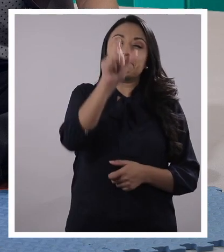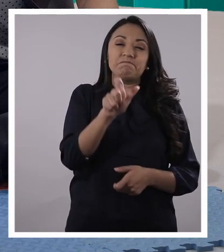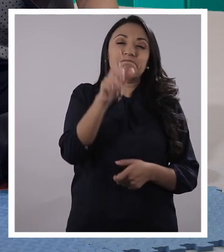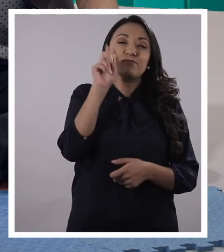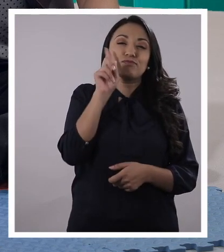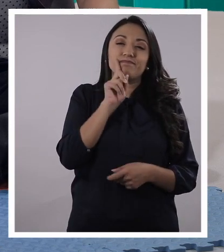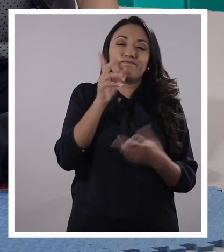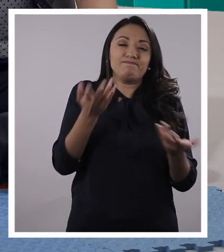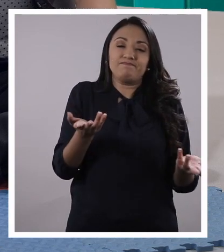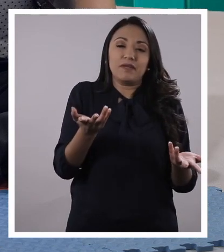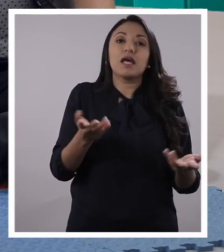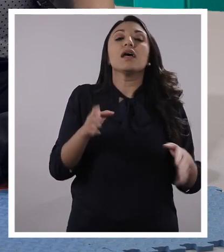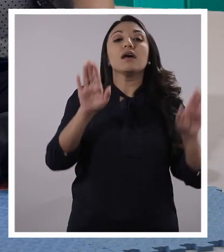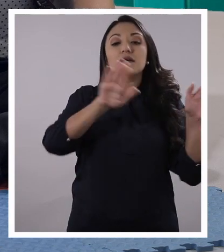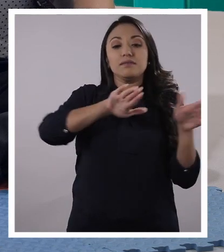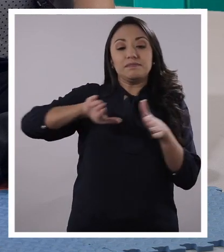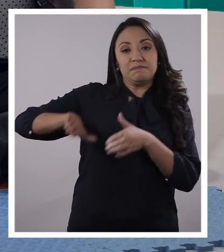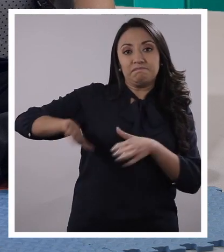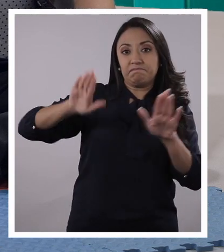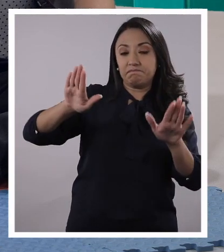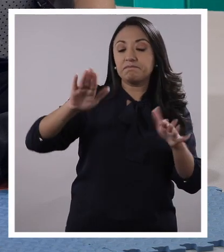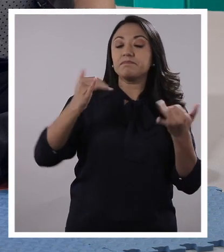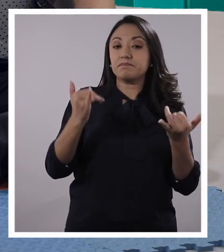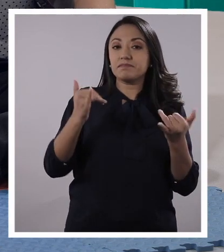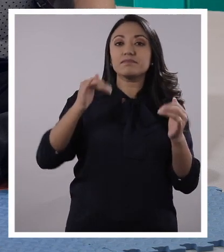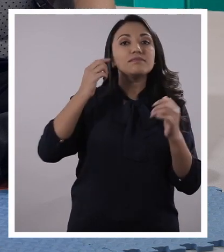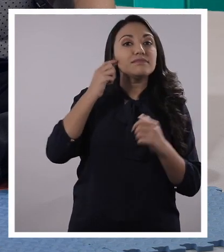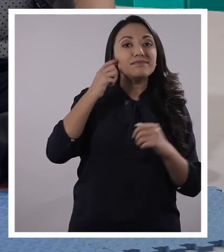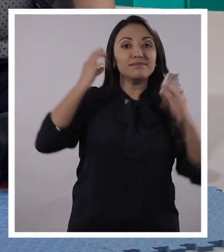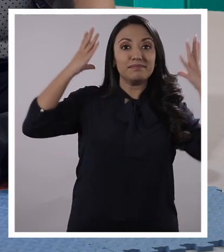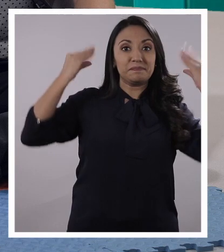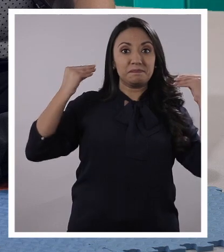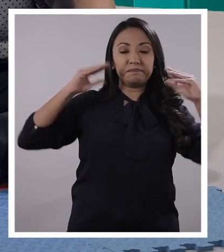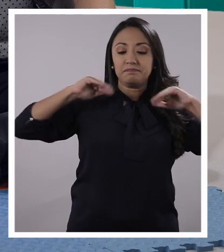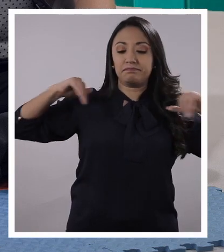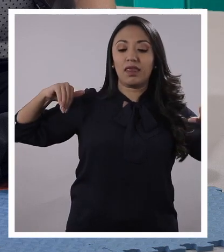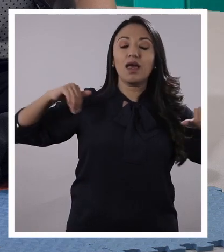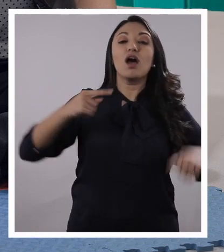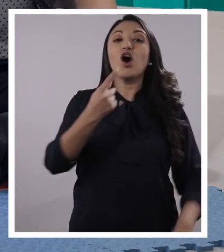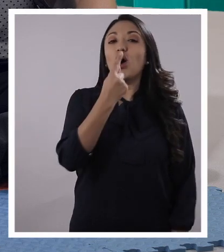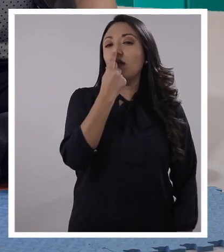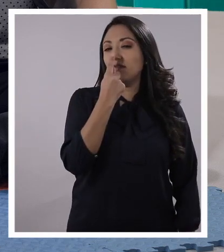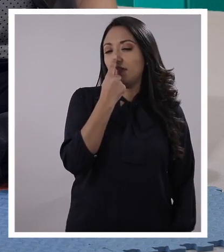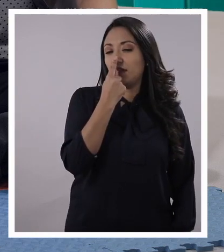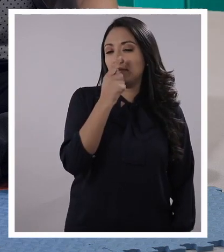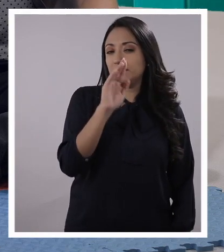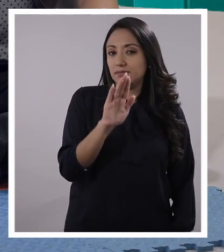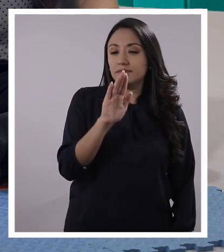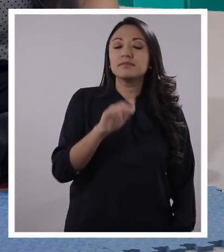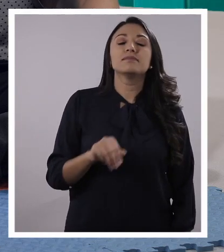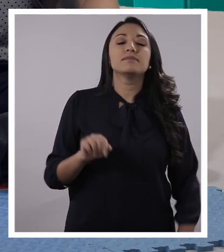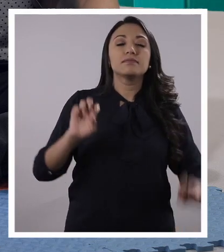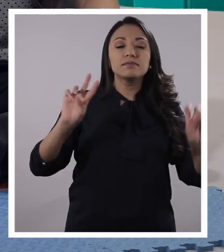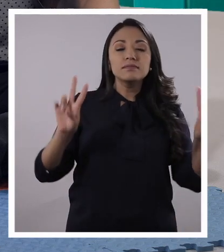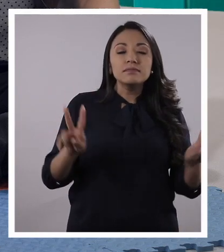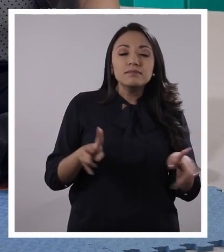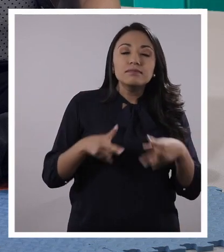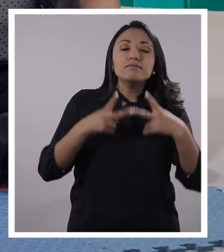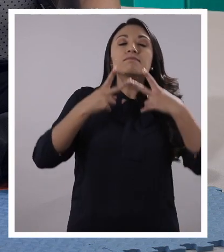¿Ya? Ahora vamos a despertar el sentido del olfato. Inhalamos.